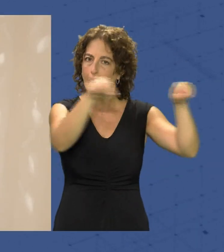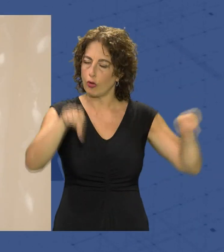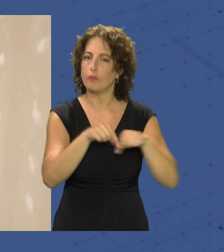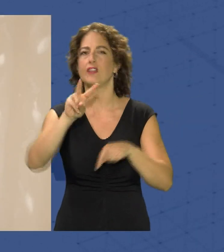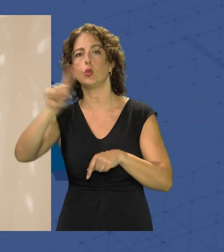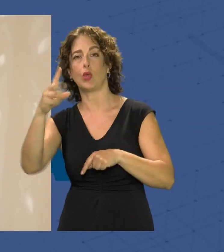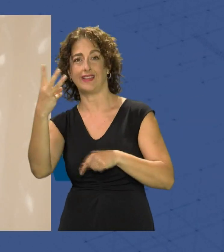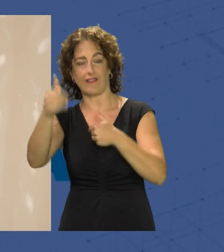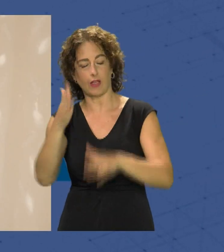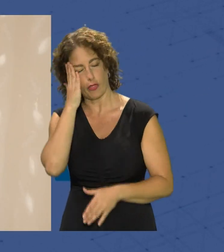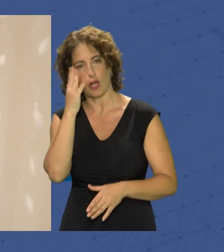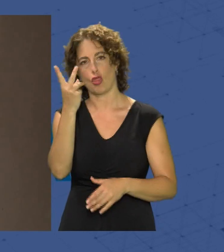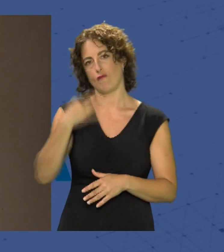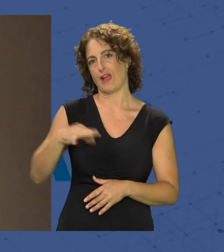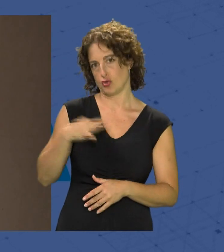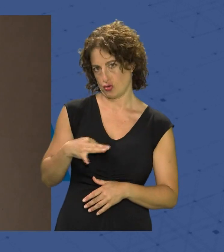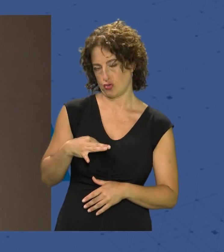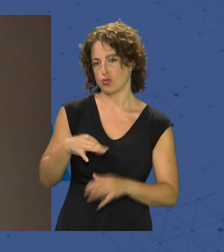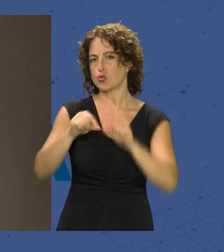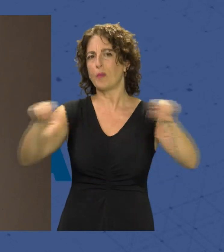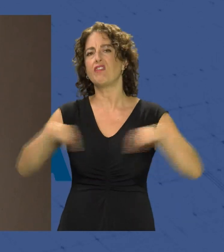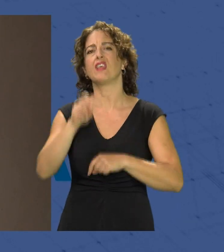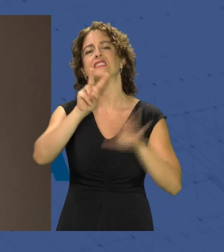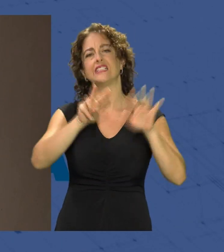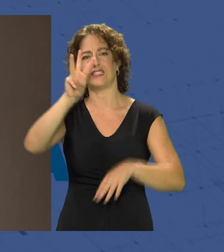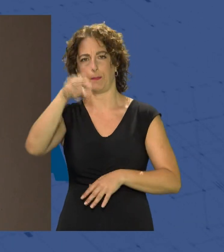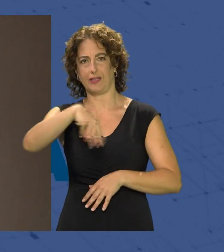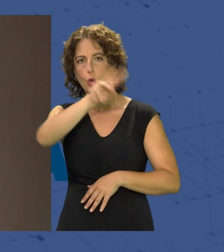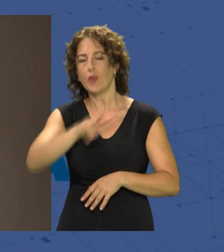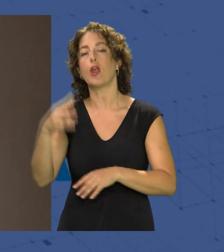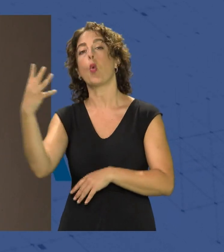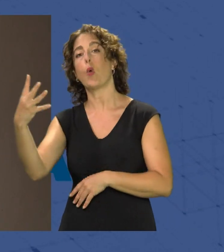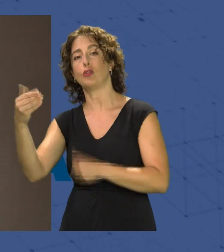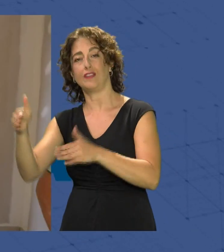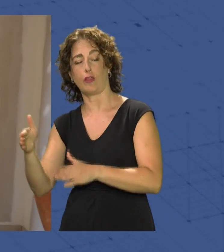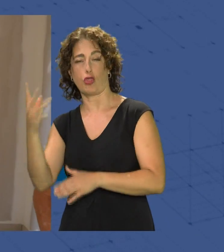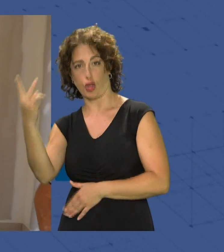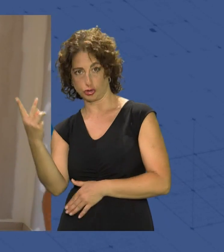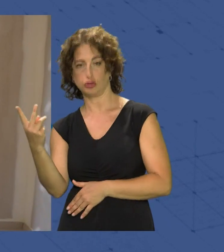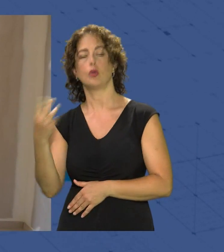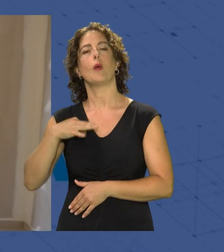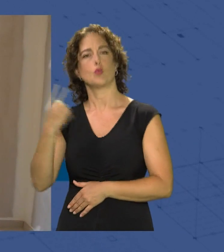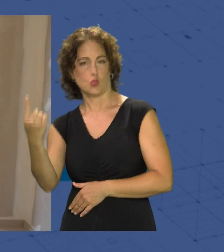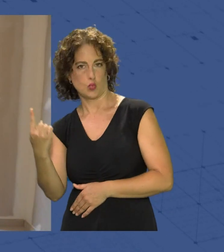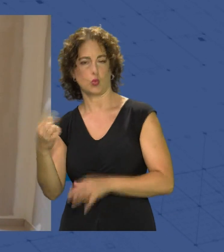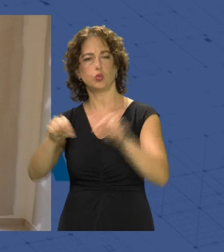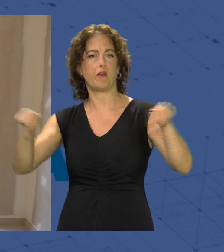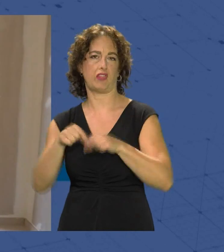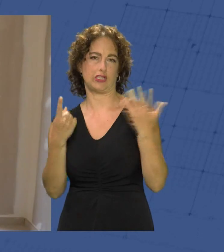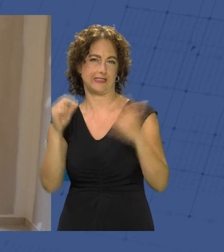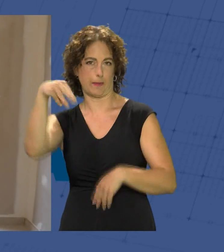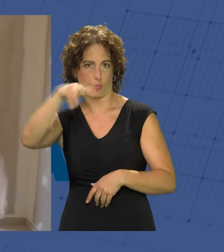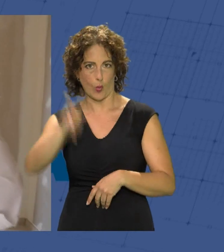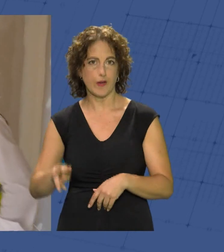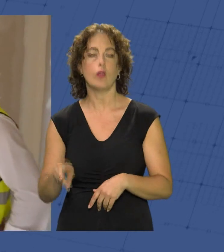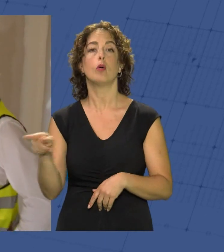dormitorios y 2 baños, con una superficie útil de 73 metros cuadrados y 4 de 2 dormitorios, con un baño y una superficie media de 60 metros cuadrados.